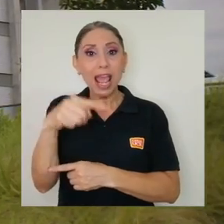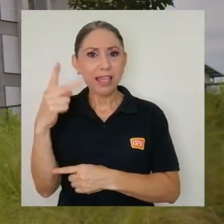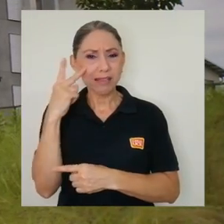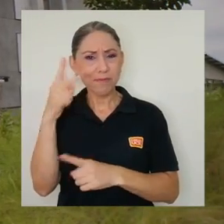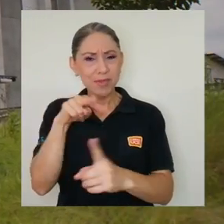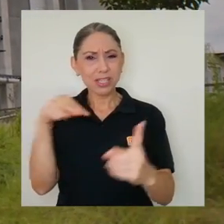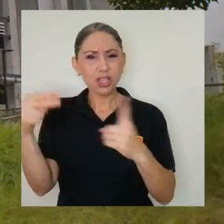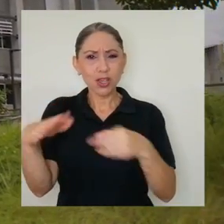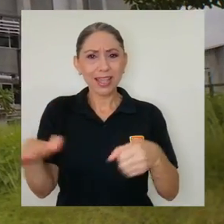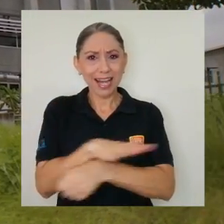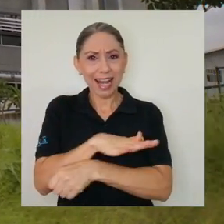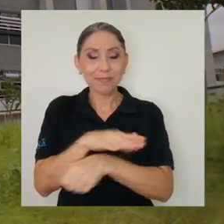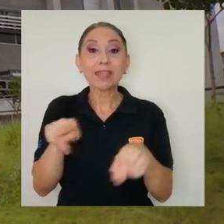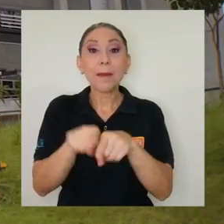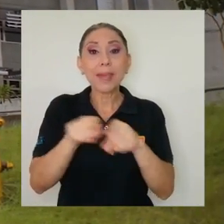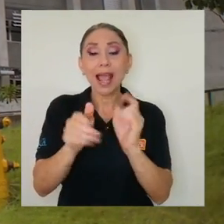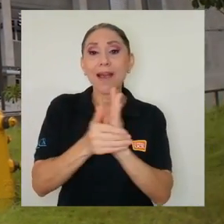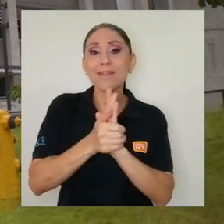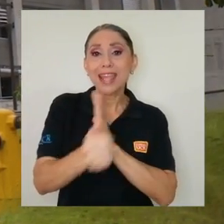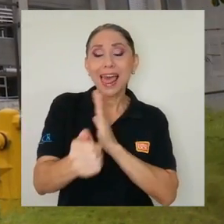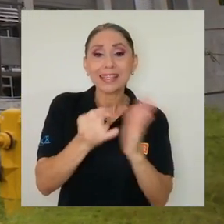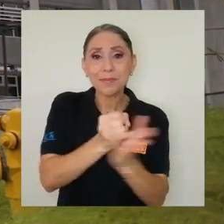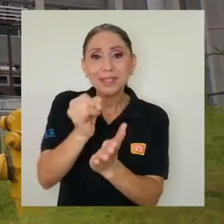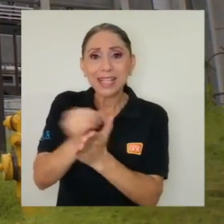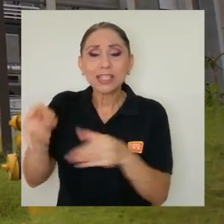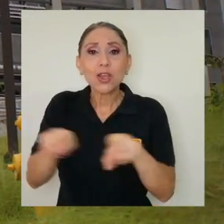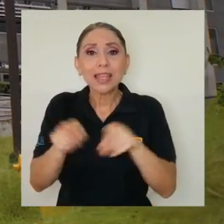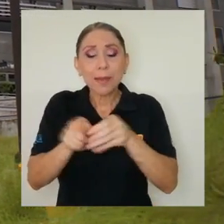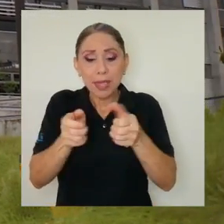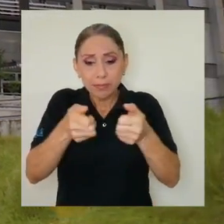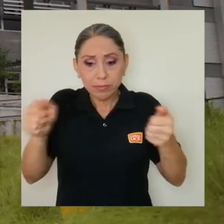además de habilidades en investigación y georreferenciación.